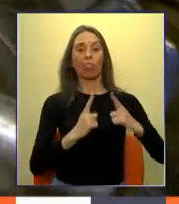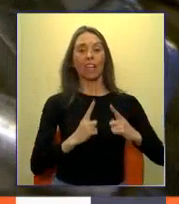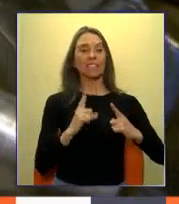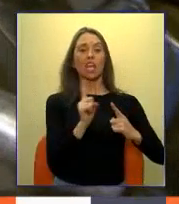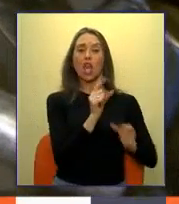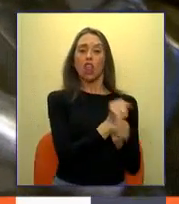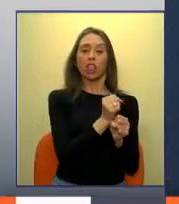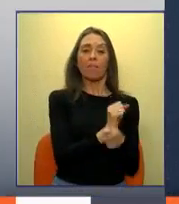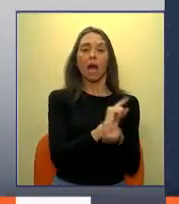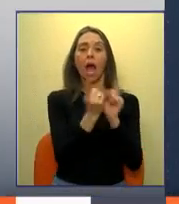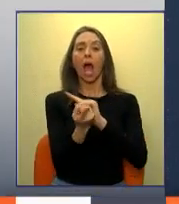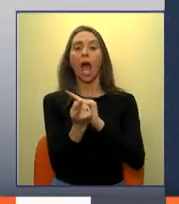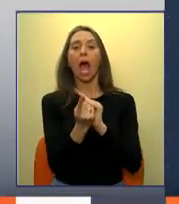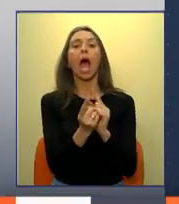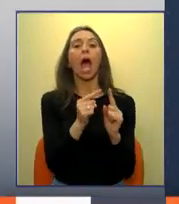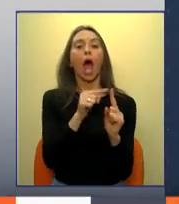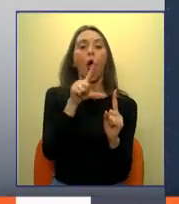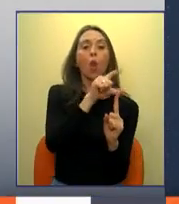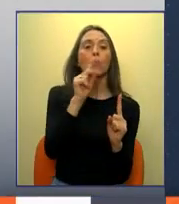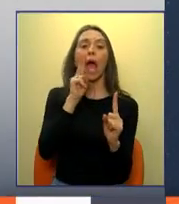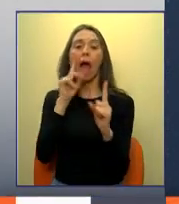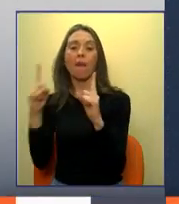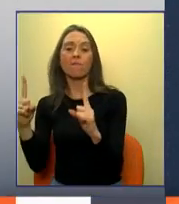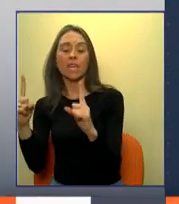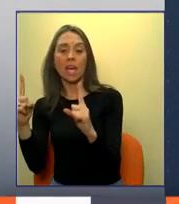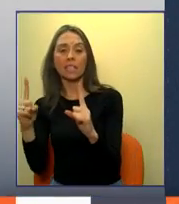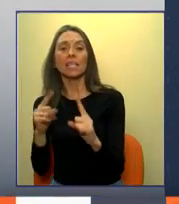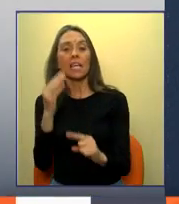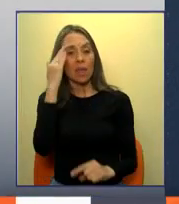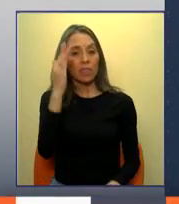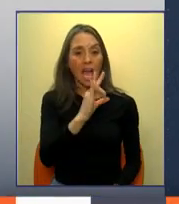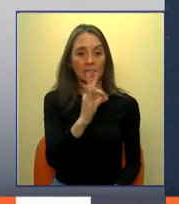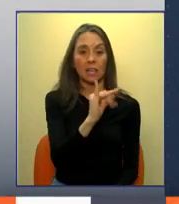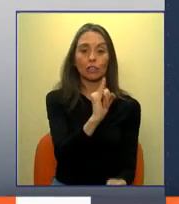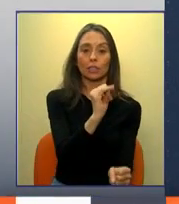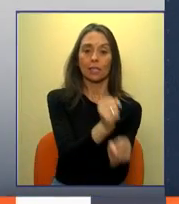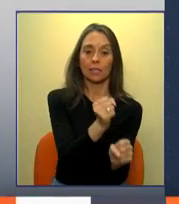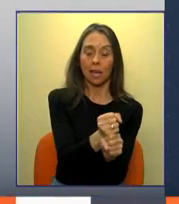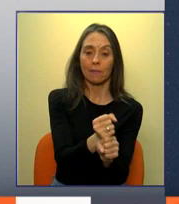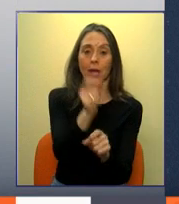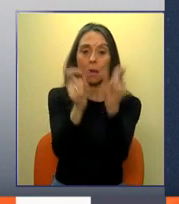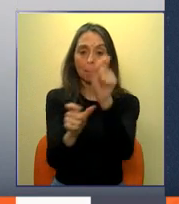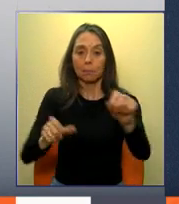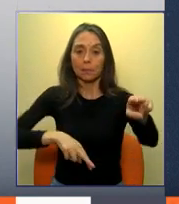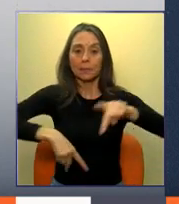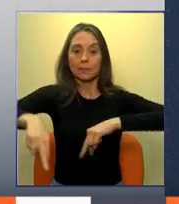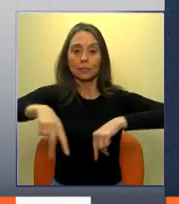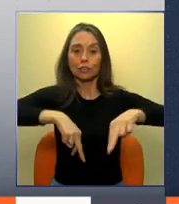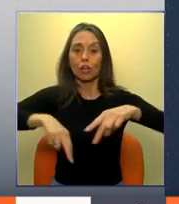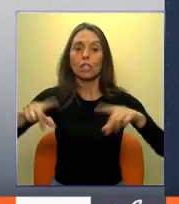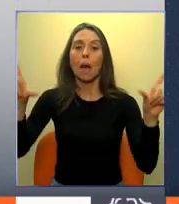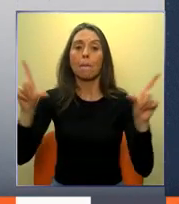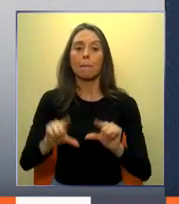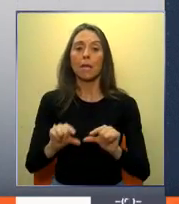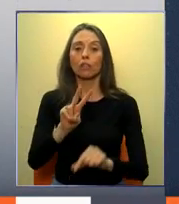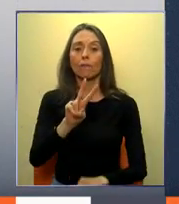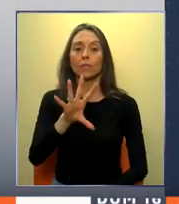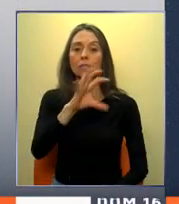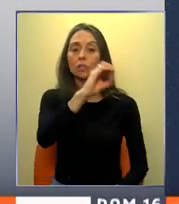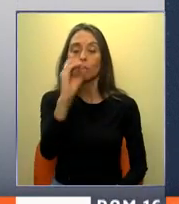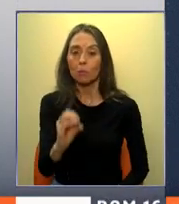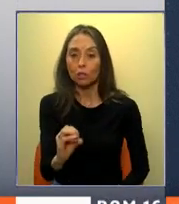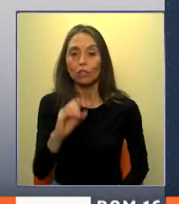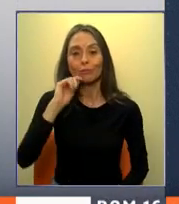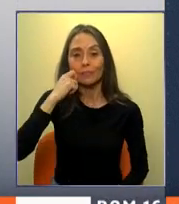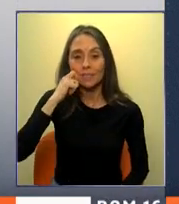día de la semana? Contemplando el sábado como jornada laboral, la movilidad descendería en un 25%. O